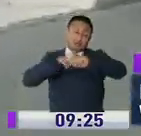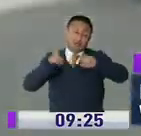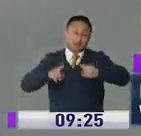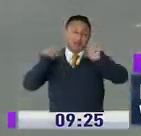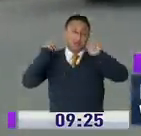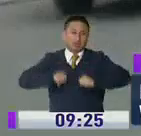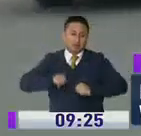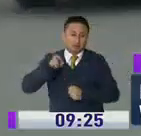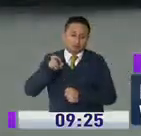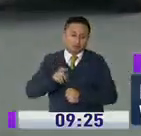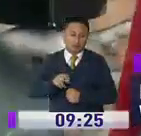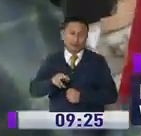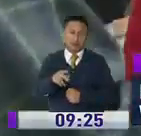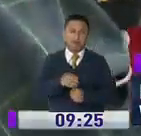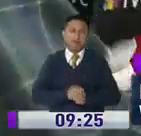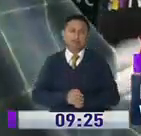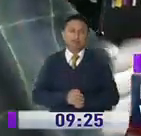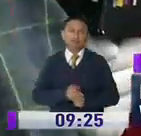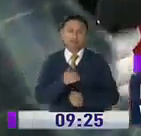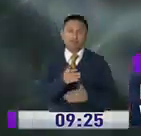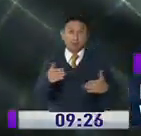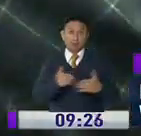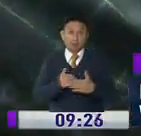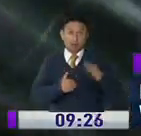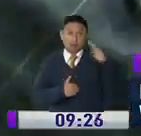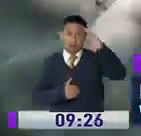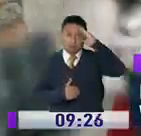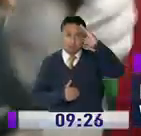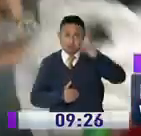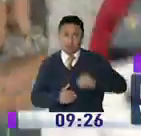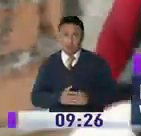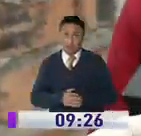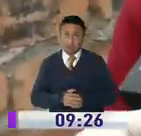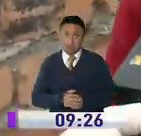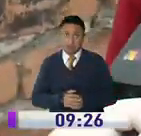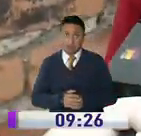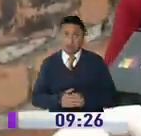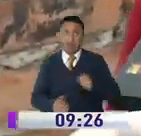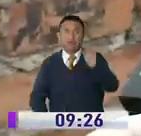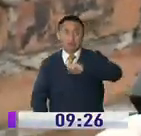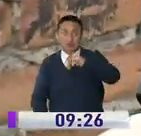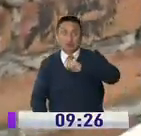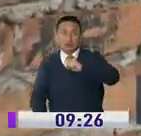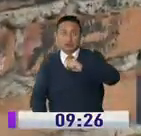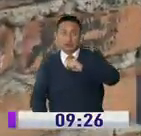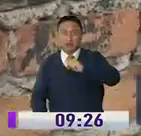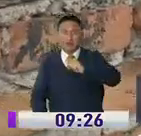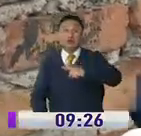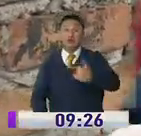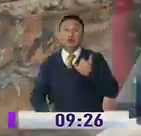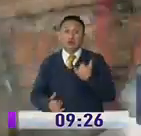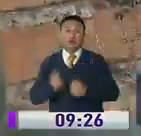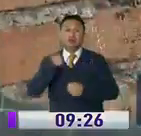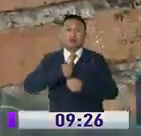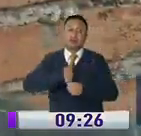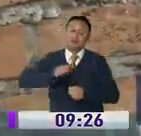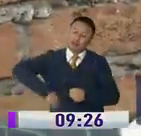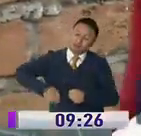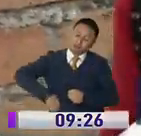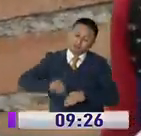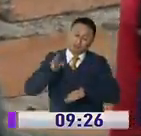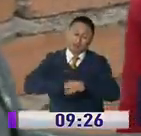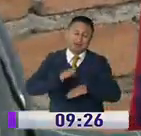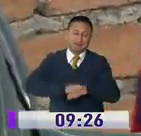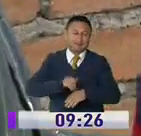caminan durante la restricción. No le da tanto miedo de la policía, sino que hicimos muy tarde por ahora. Creo que es la